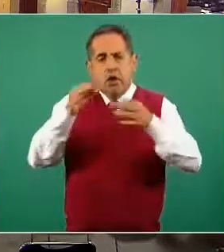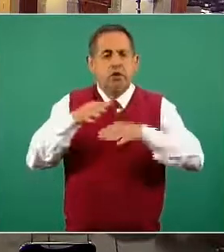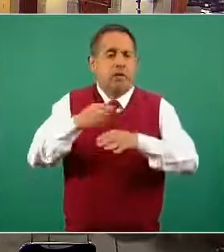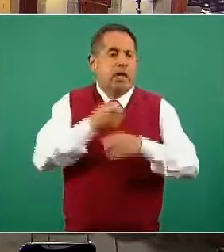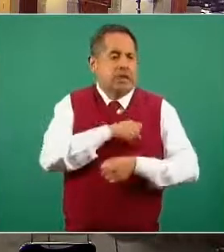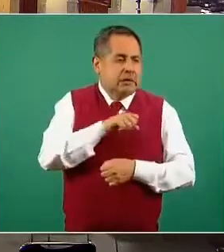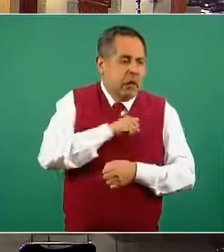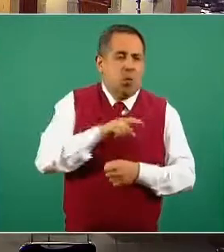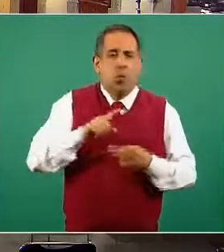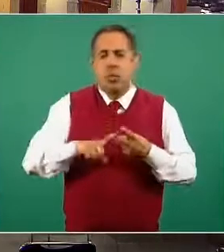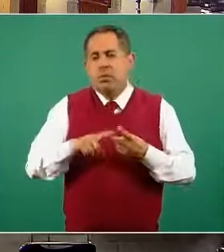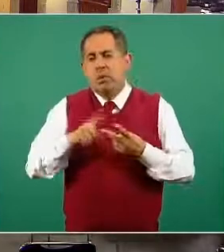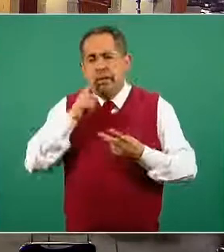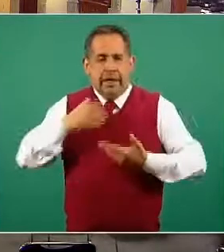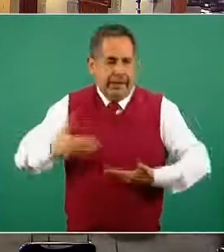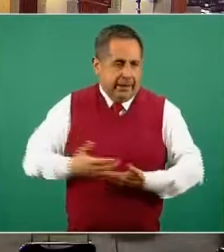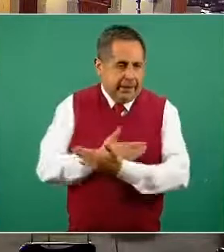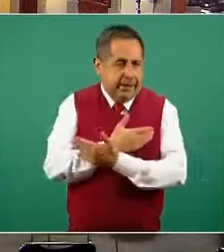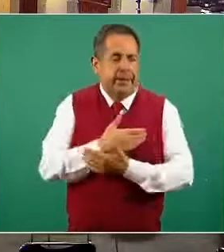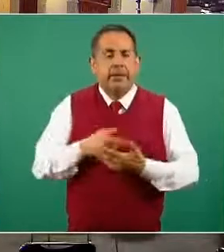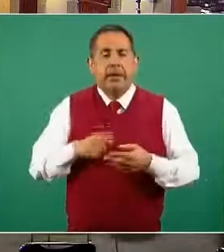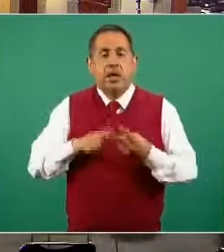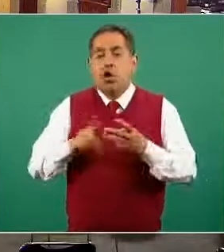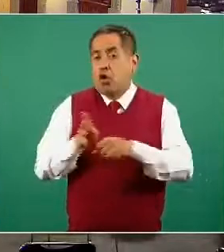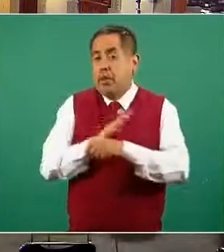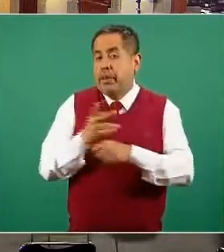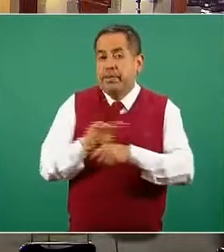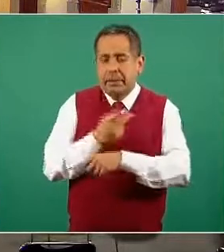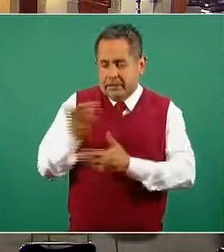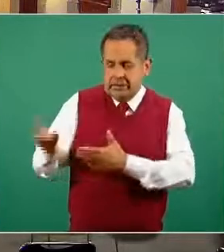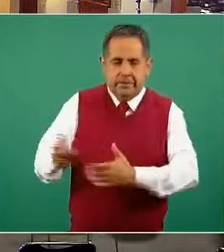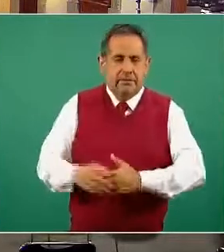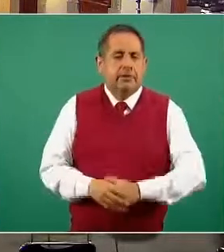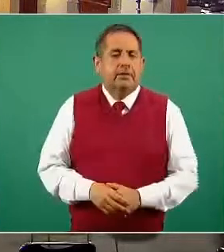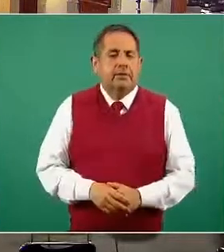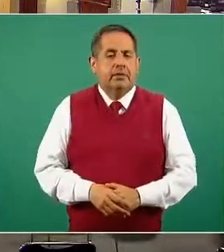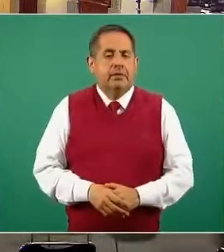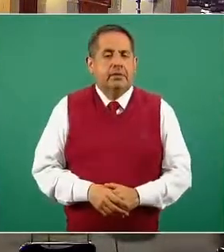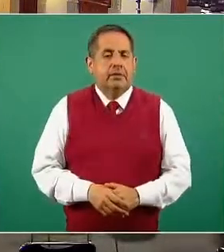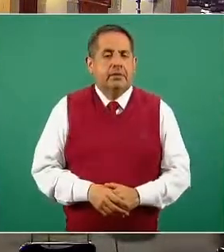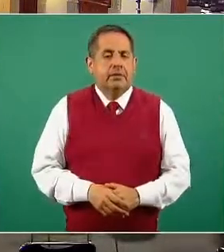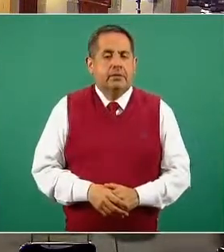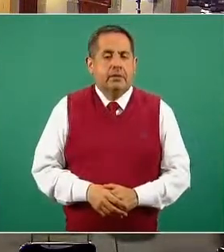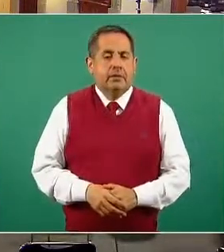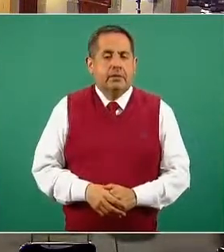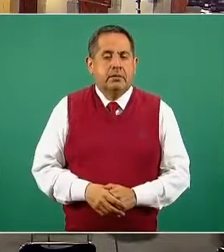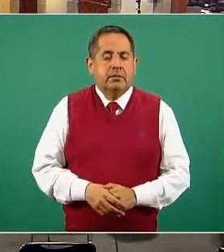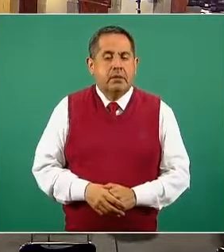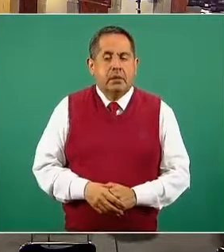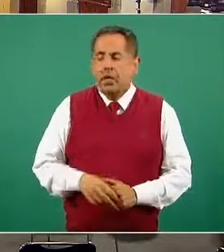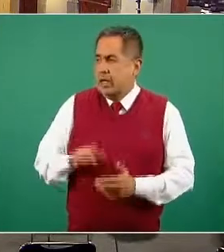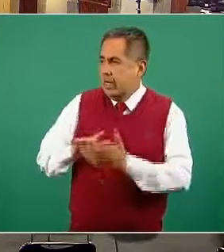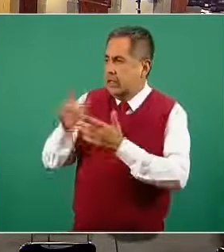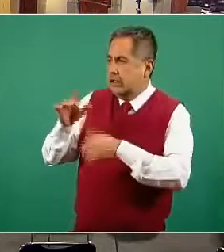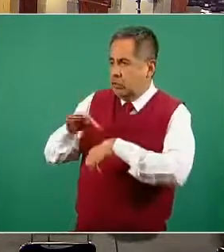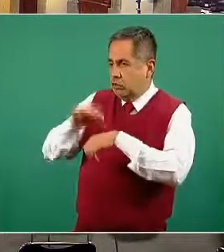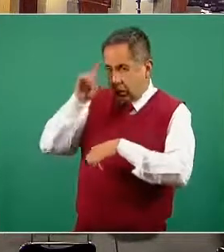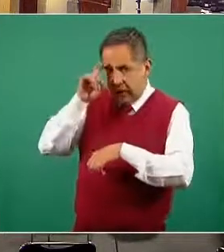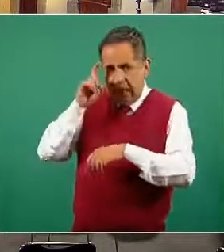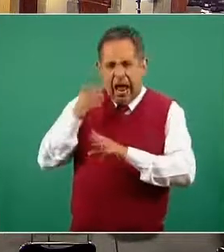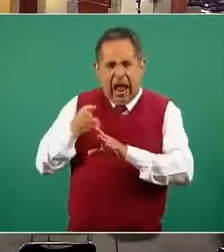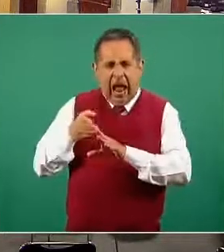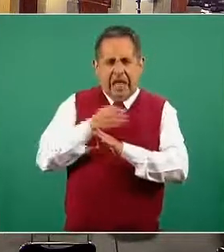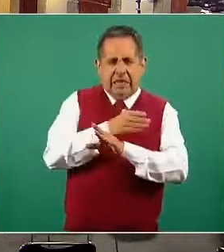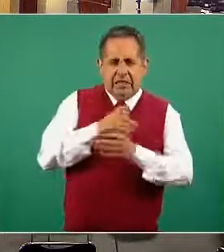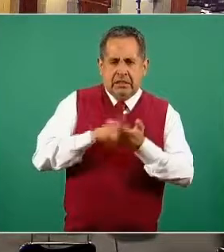y COVID. Adelante, doctora Verdichevsky. Muchas gracias, doctor López-Gatell. Antes de la presentación de la doctora